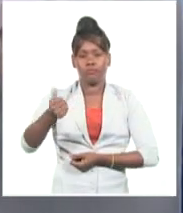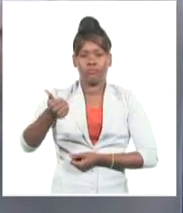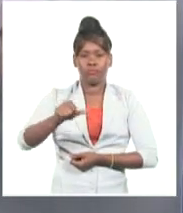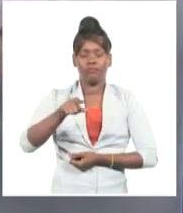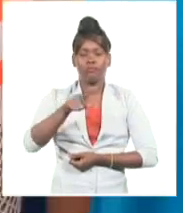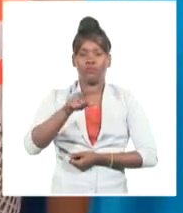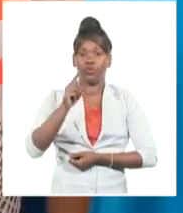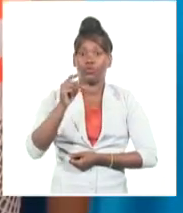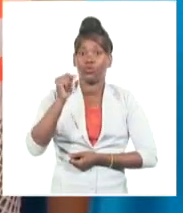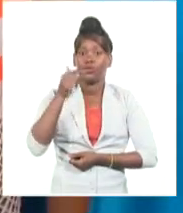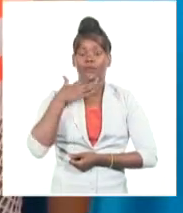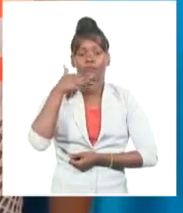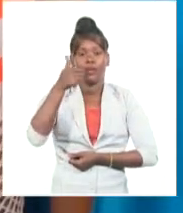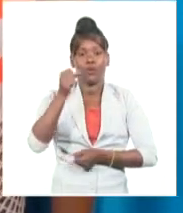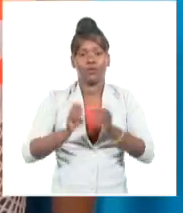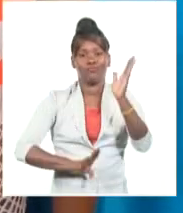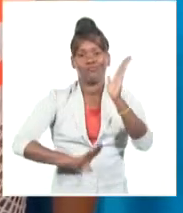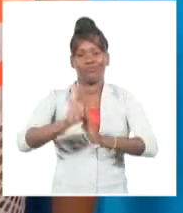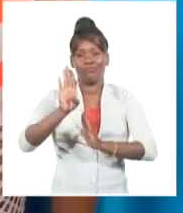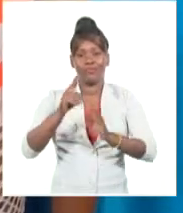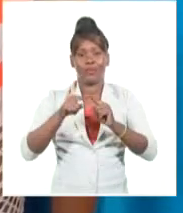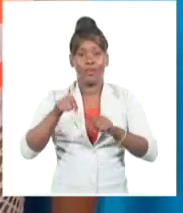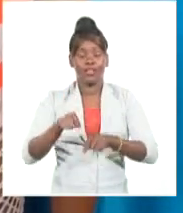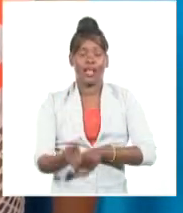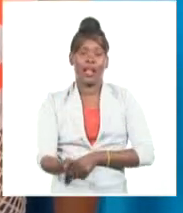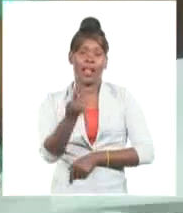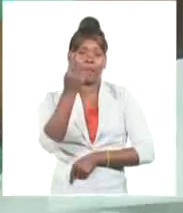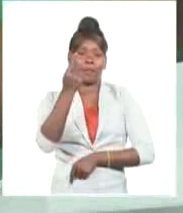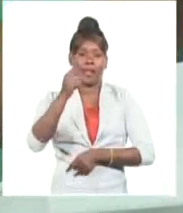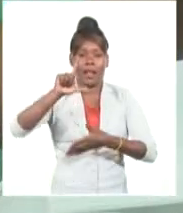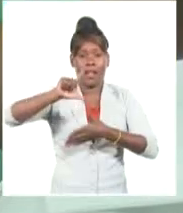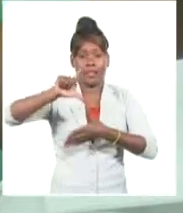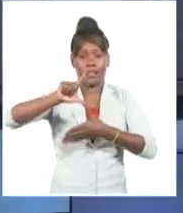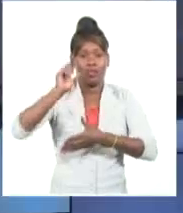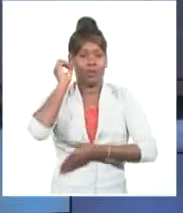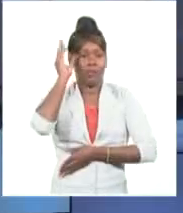el primer inmunógeno anti-COVID-19 de Latinoamérica y el Caribe.